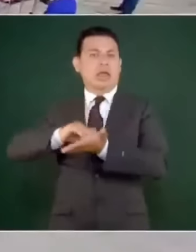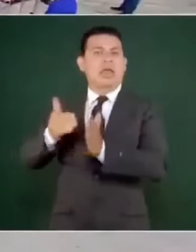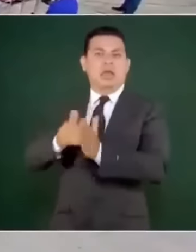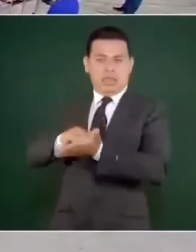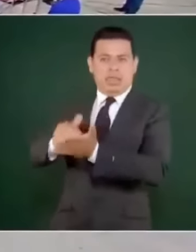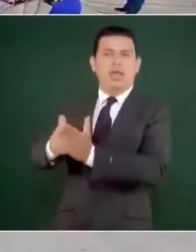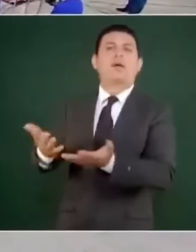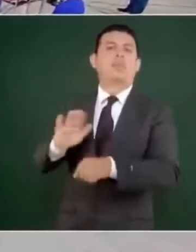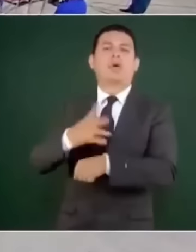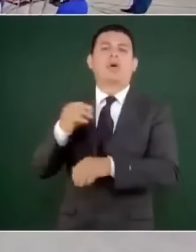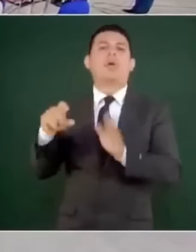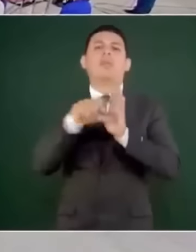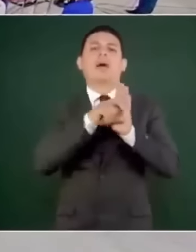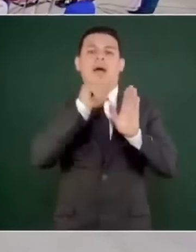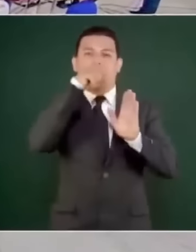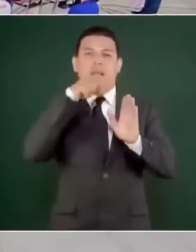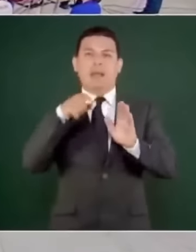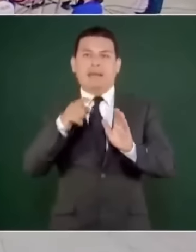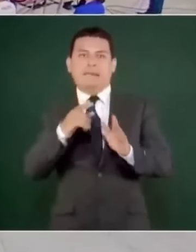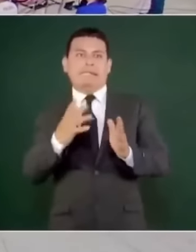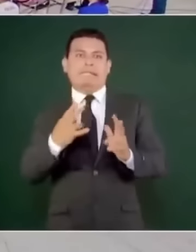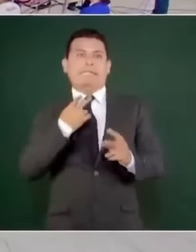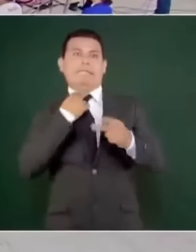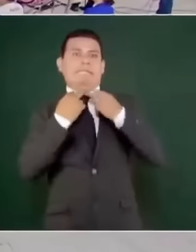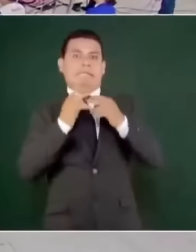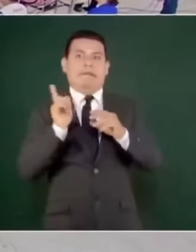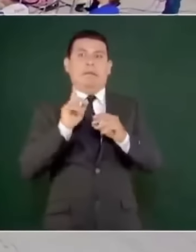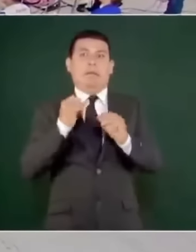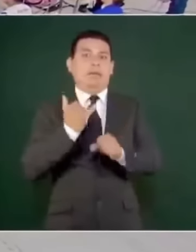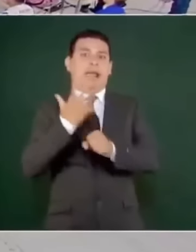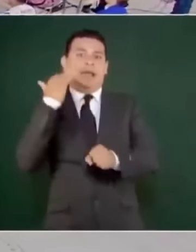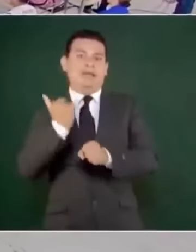Porque si no…